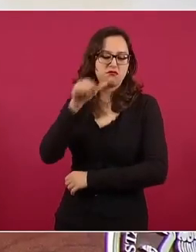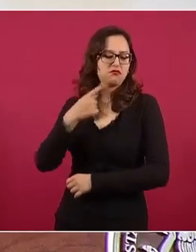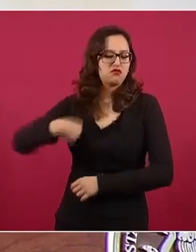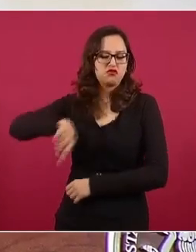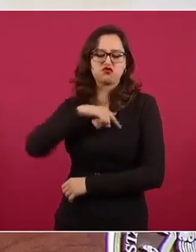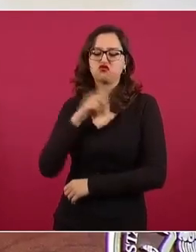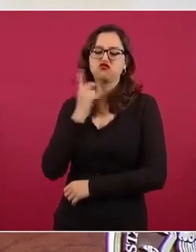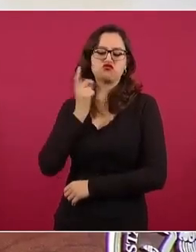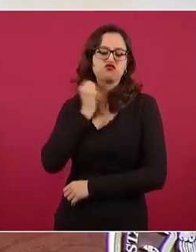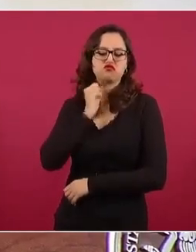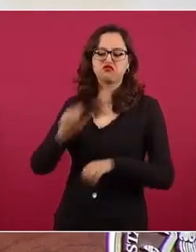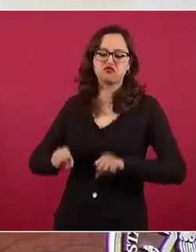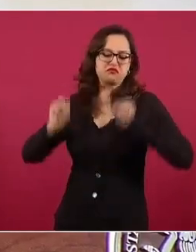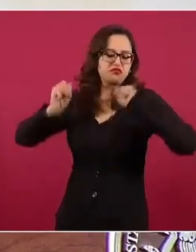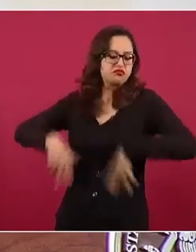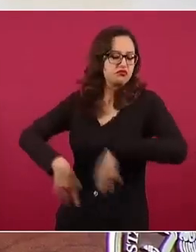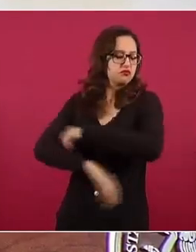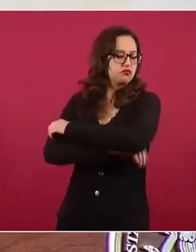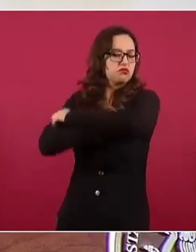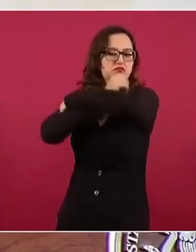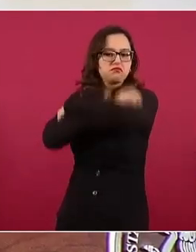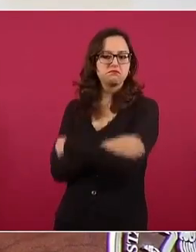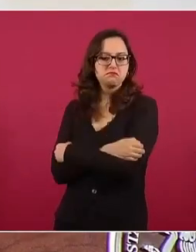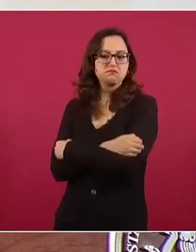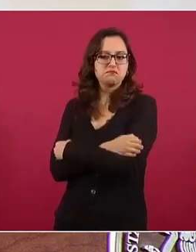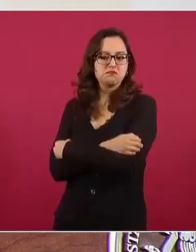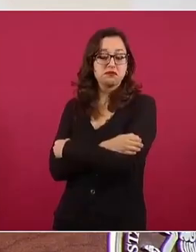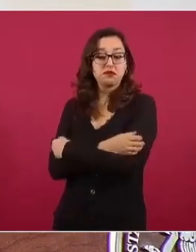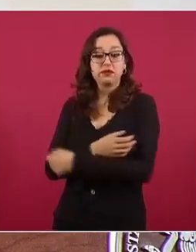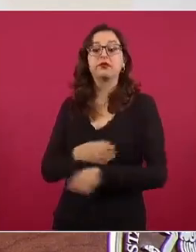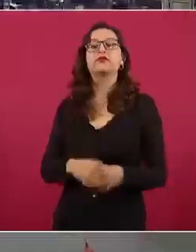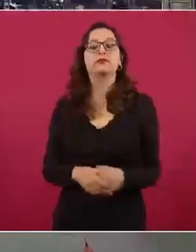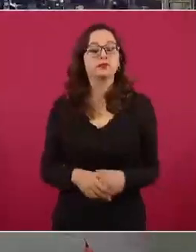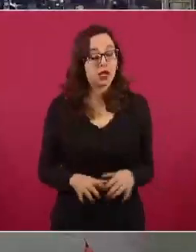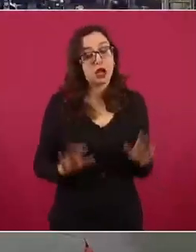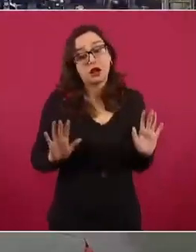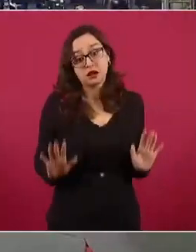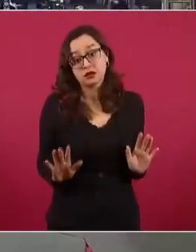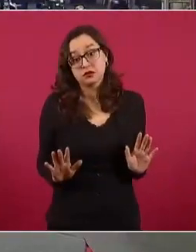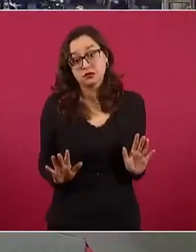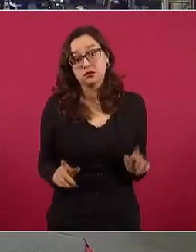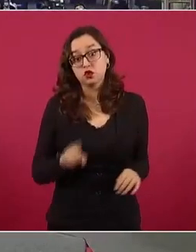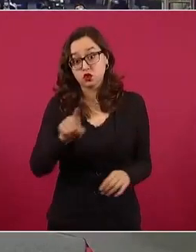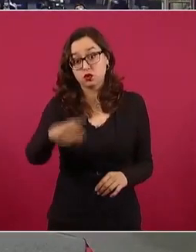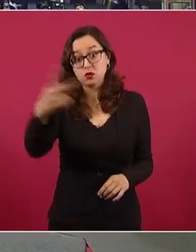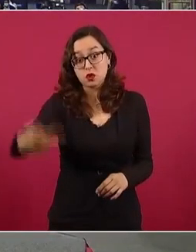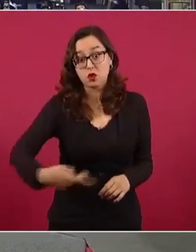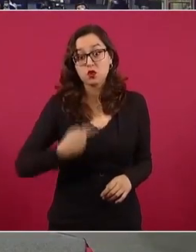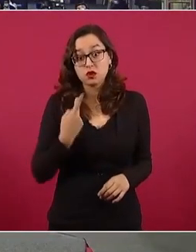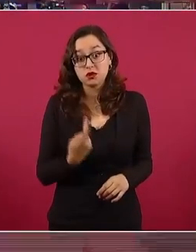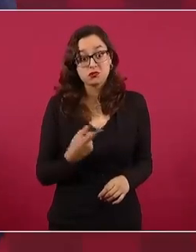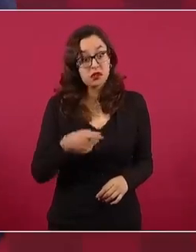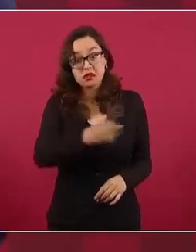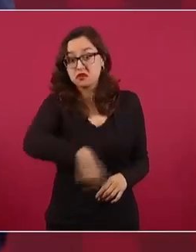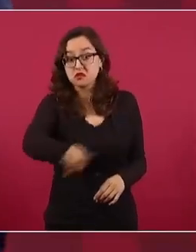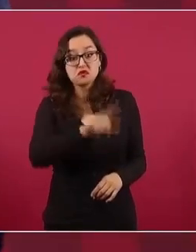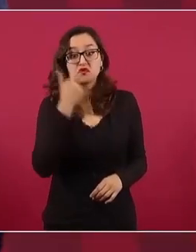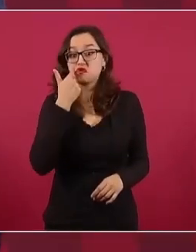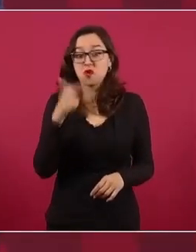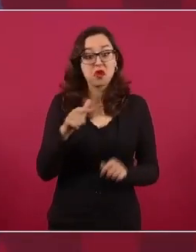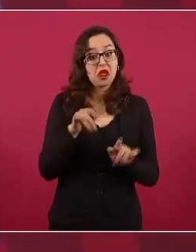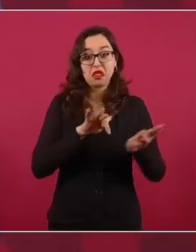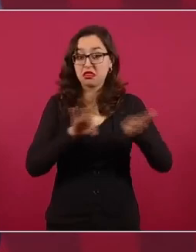Pero tu pregunta es qué va a pasar. Bueno, nosotros vamos a cumplir, ya se envió la